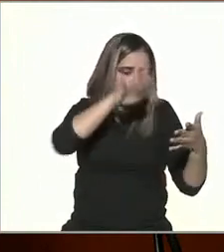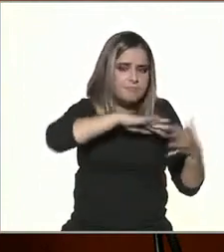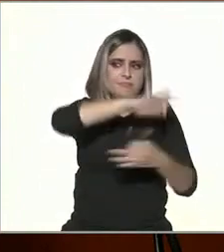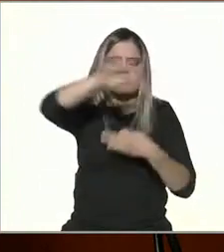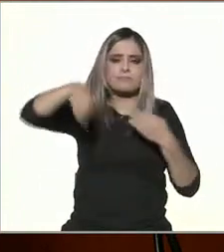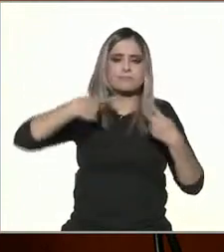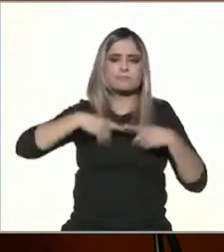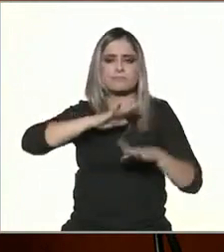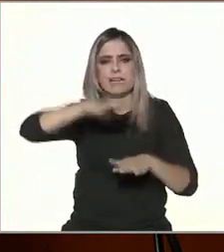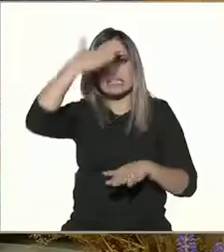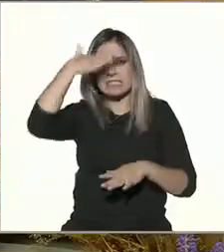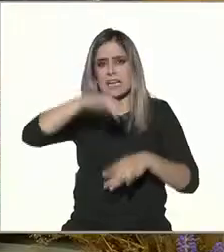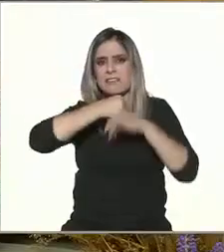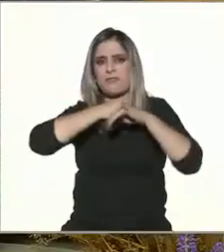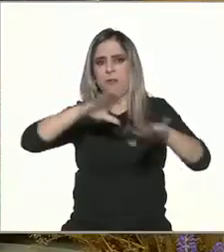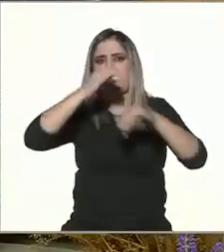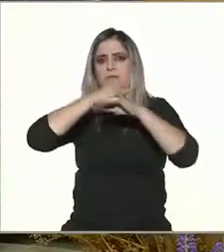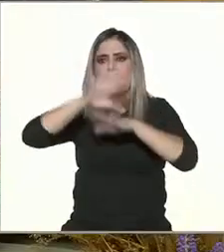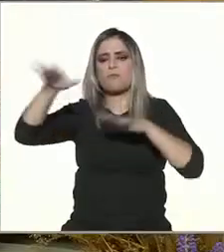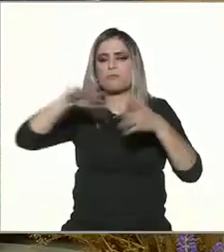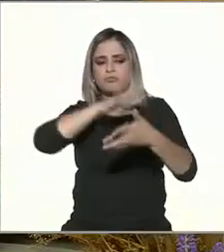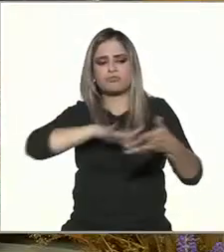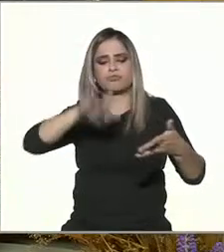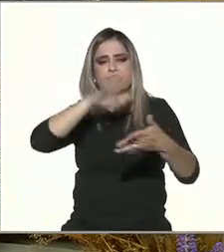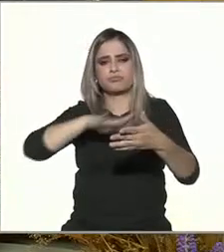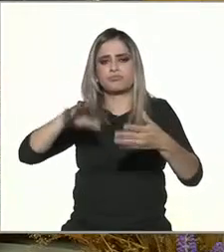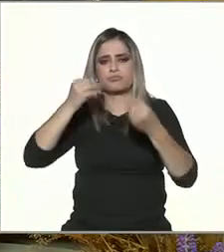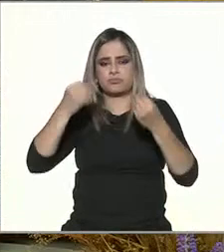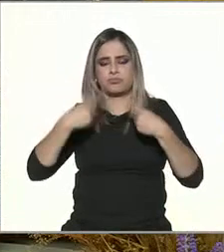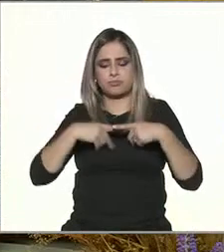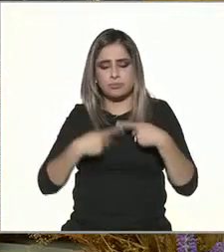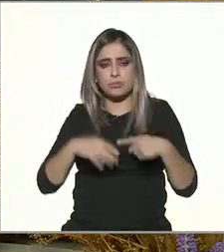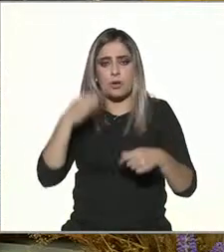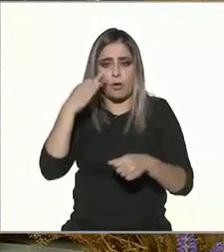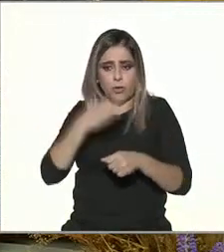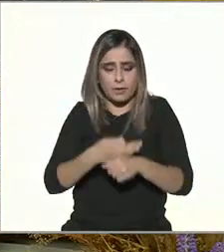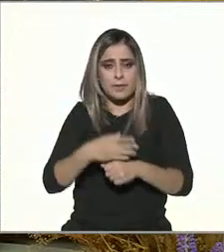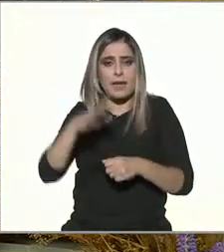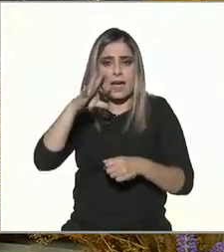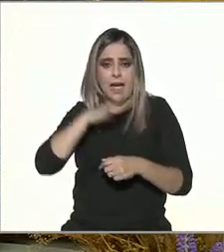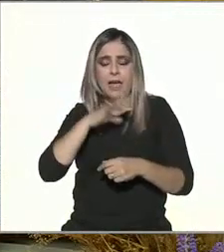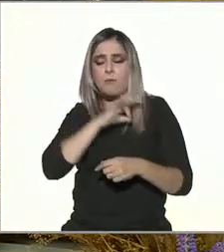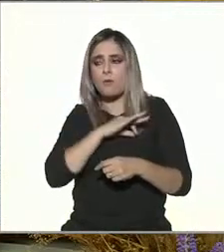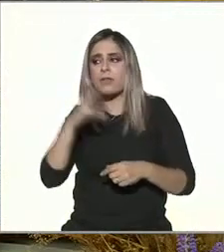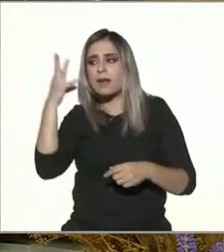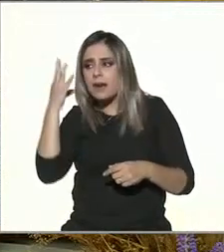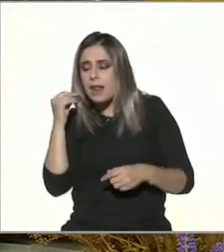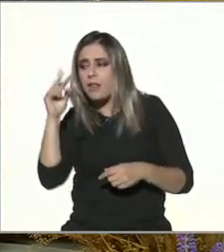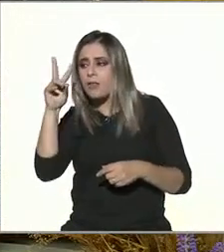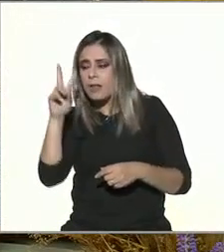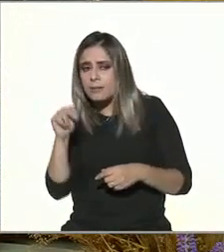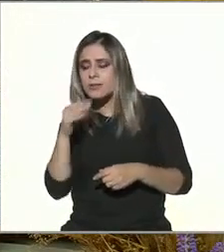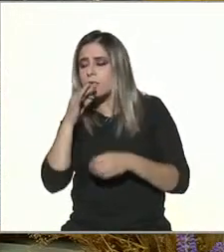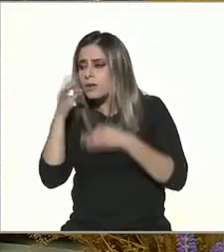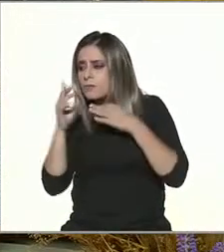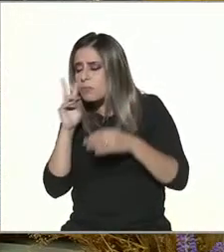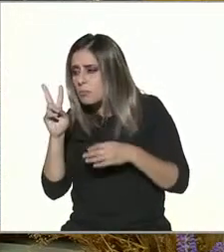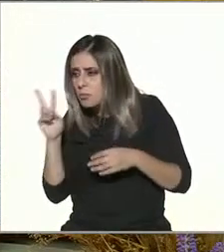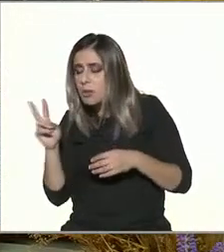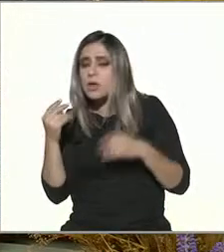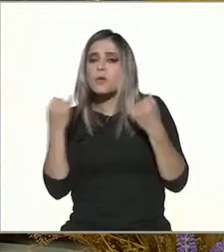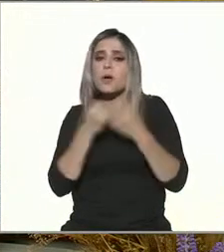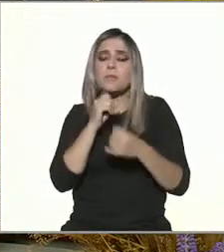informativo es inmenso. O sea, de hecho, hoy en día no solamente accedemos a los medios de comunicación para informarnos. Los mismos